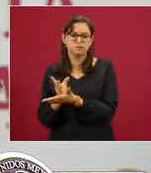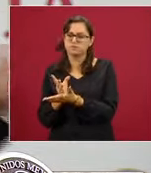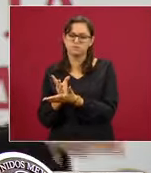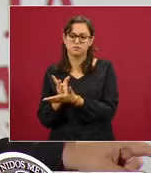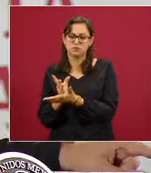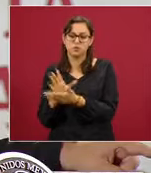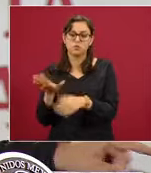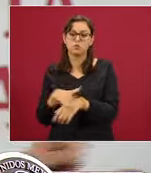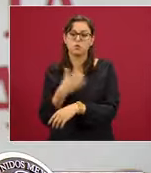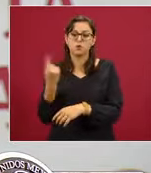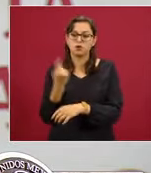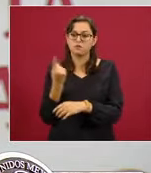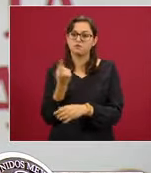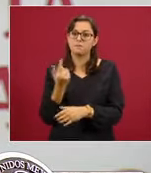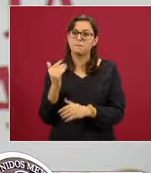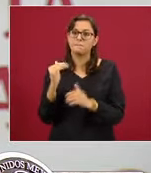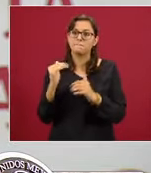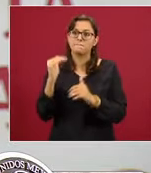el acceso sería desigual.